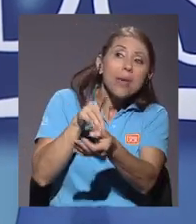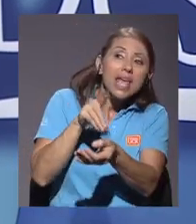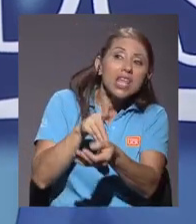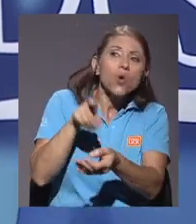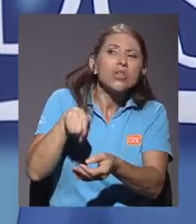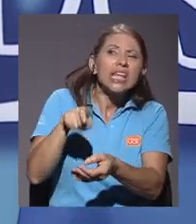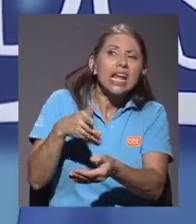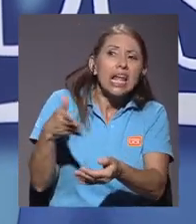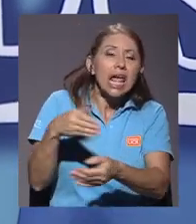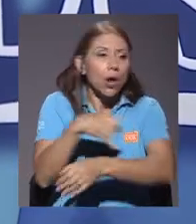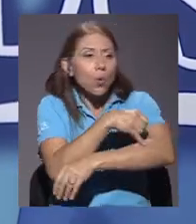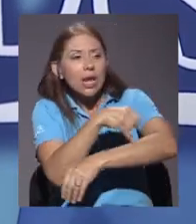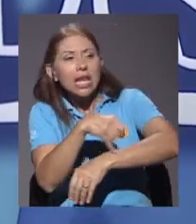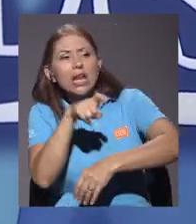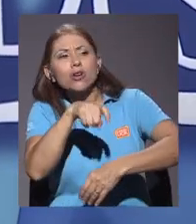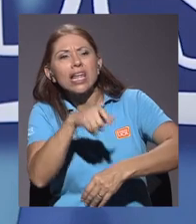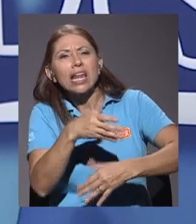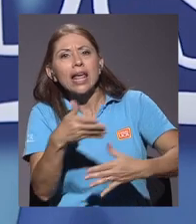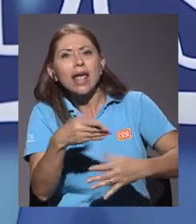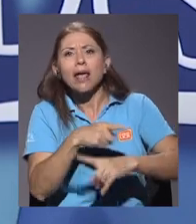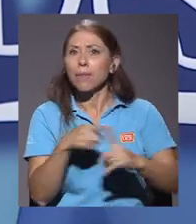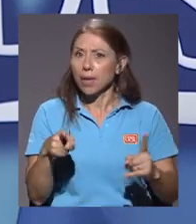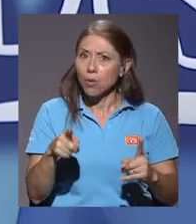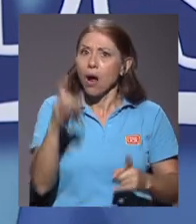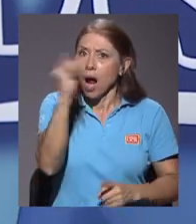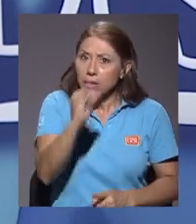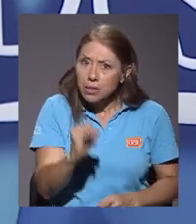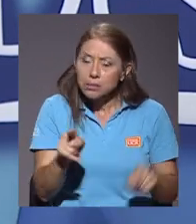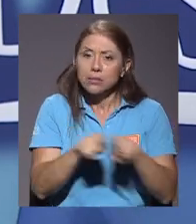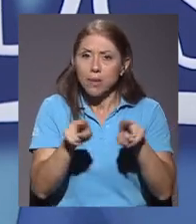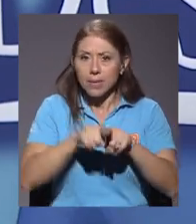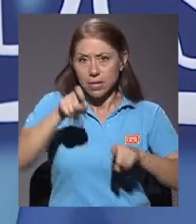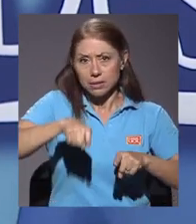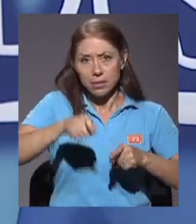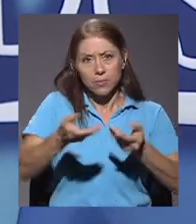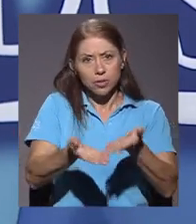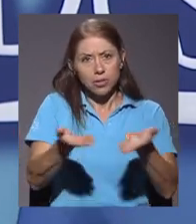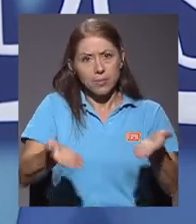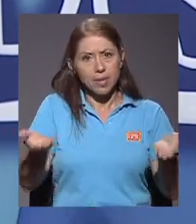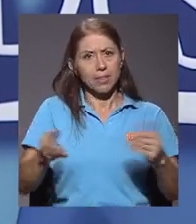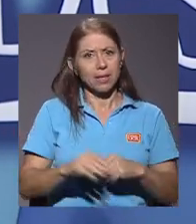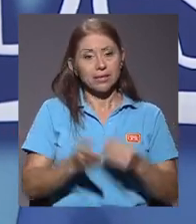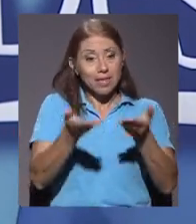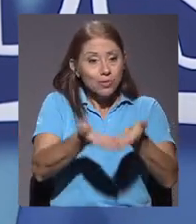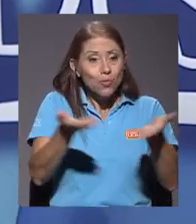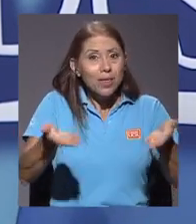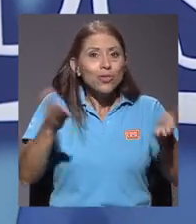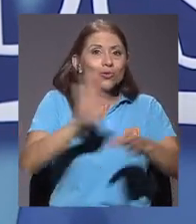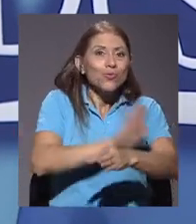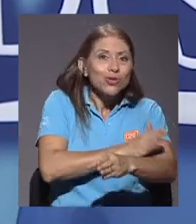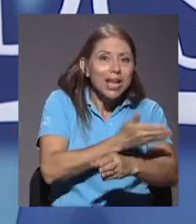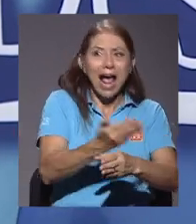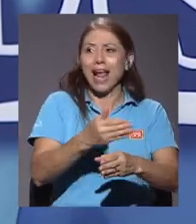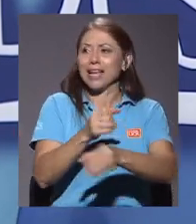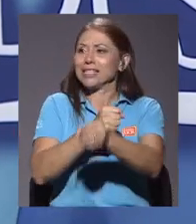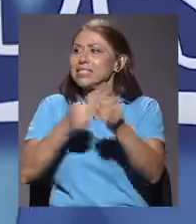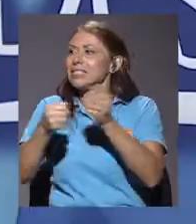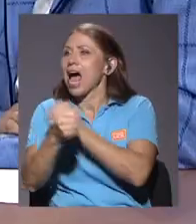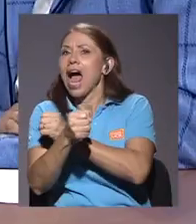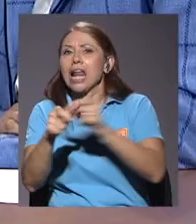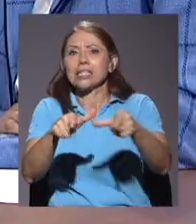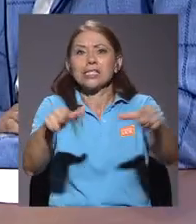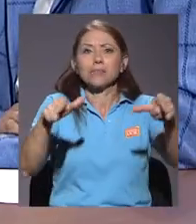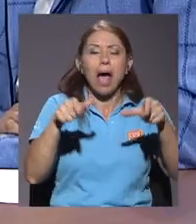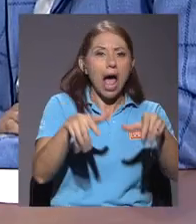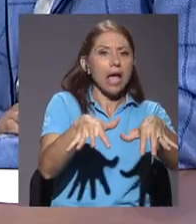requiere, lo que es ingeniero, pero los artistas necesitamos también esas herramientas y los instrumentos musicales, las salas, los espacios,